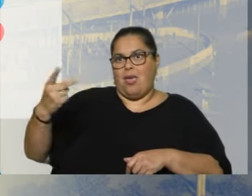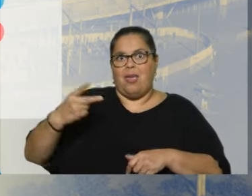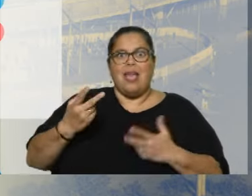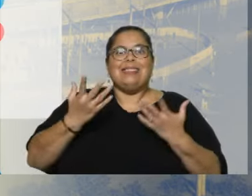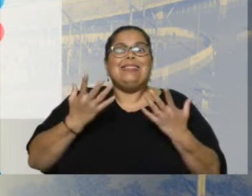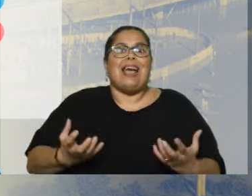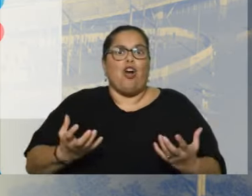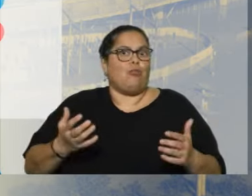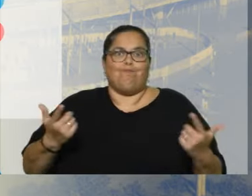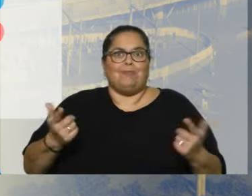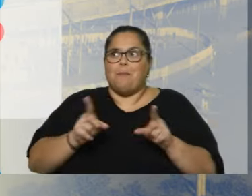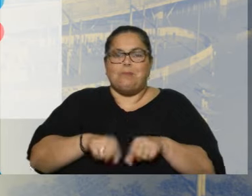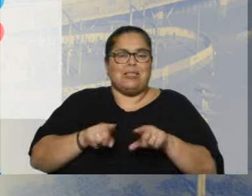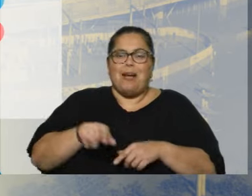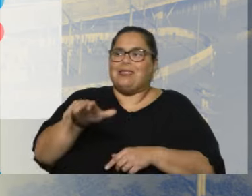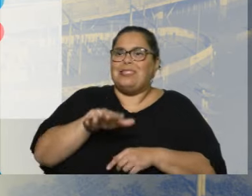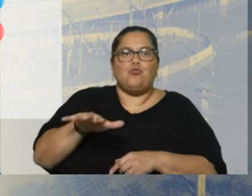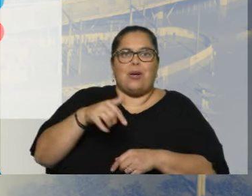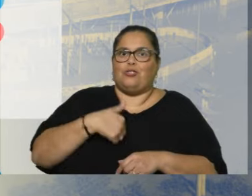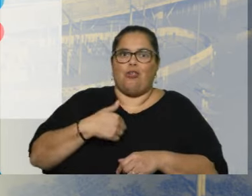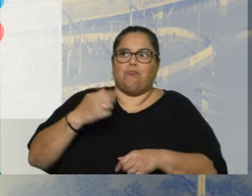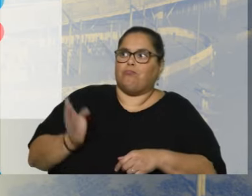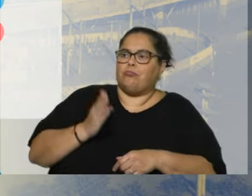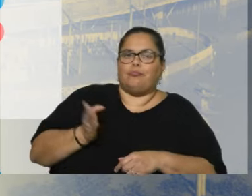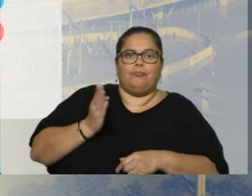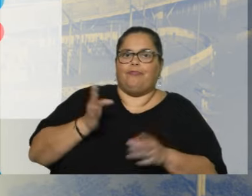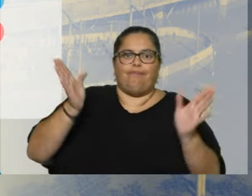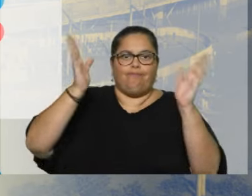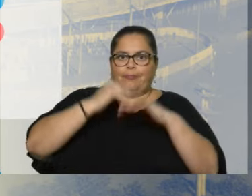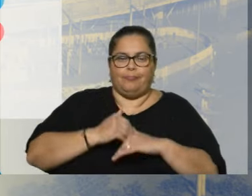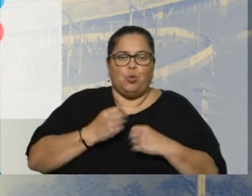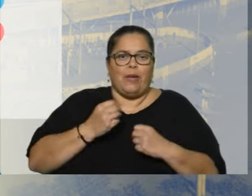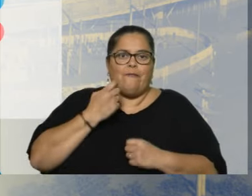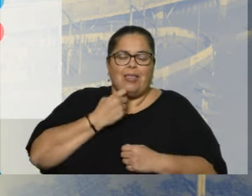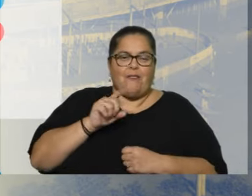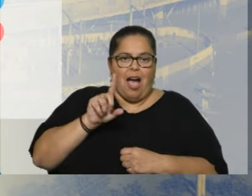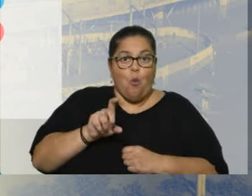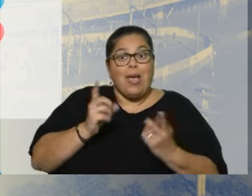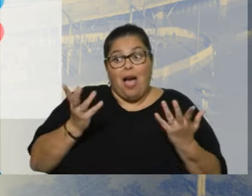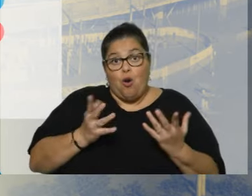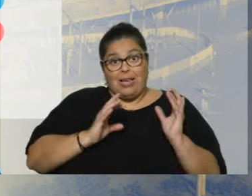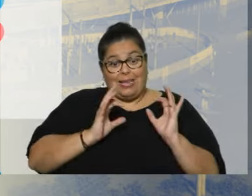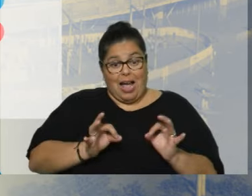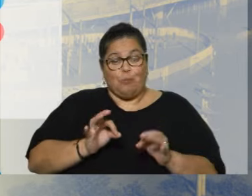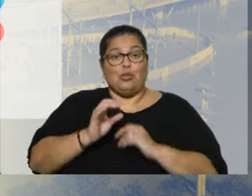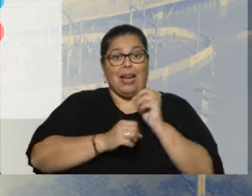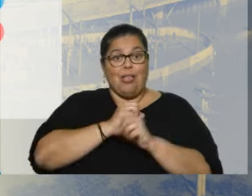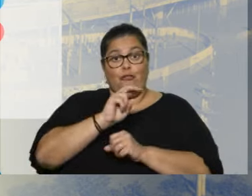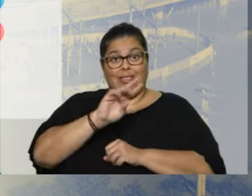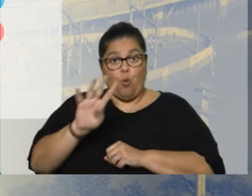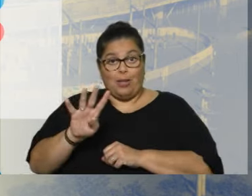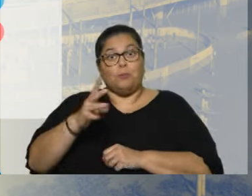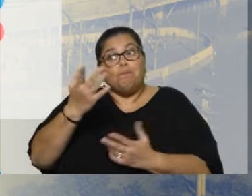cuencas y vivimos situaciones muy similares con la producción en Uruguay. Y llegamos a 2024. Se esperaba un